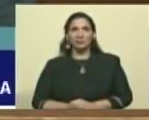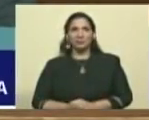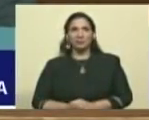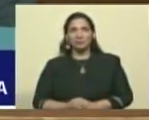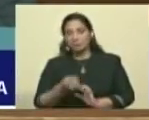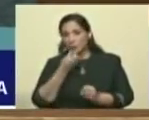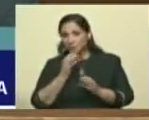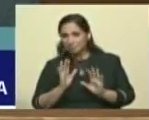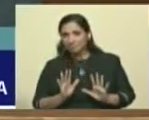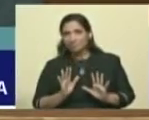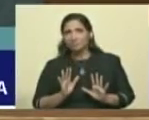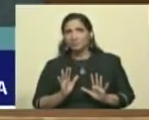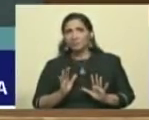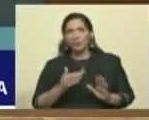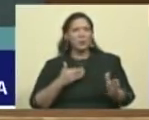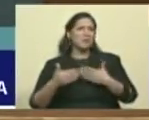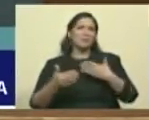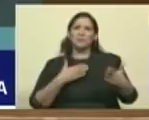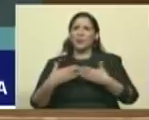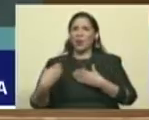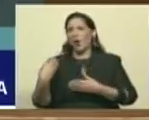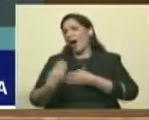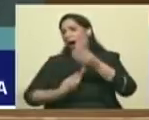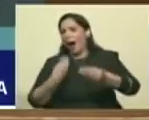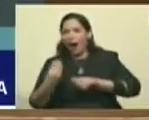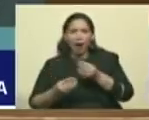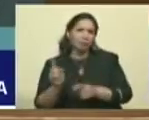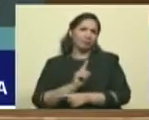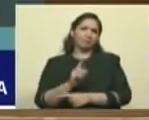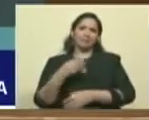Bueno, no importa lo que ellos hagan o no hagan.